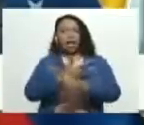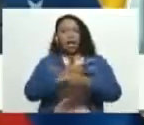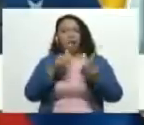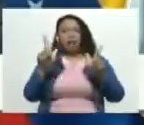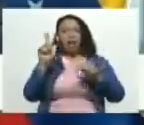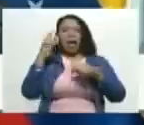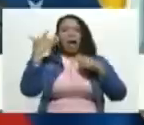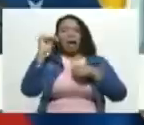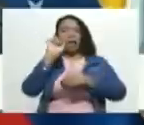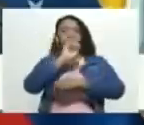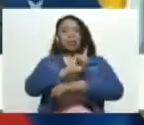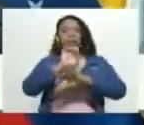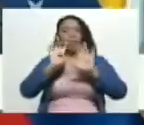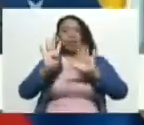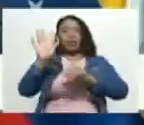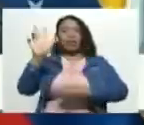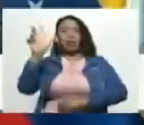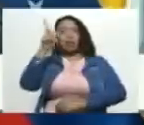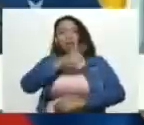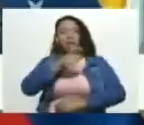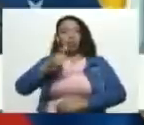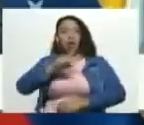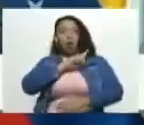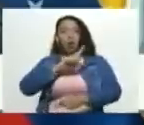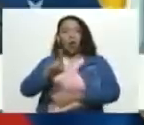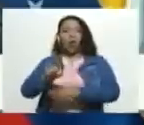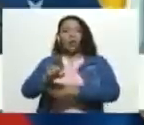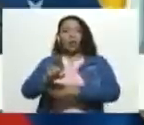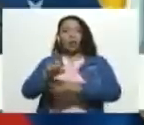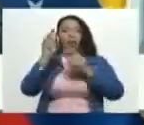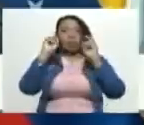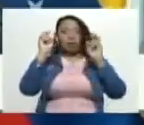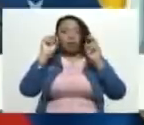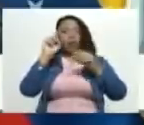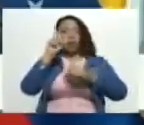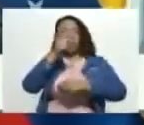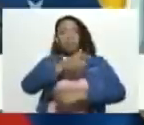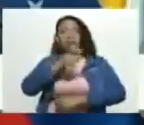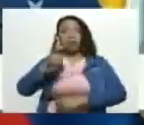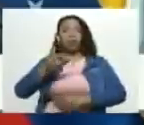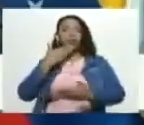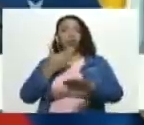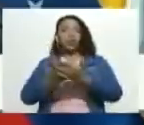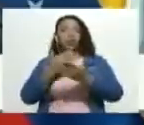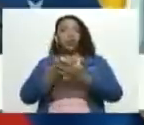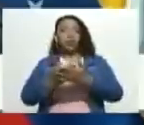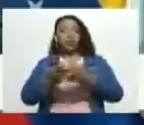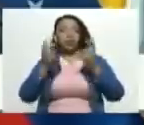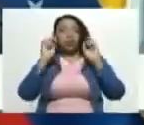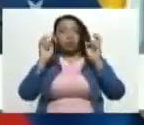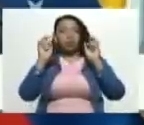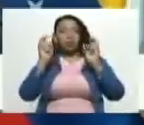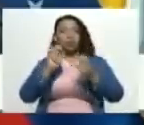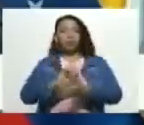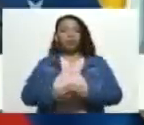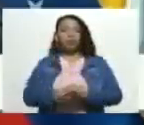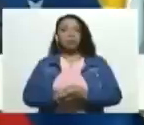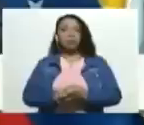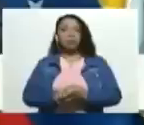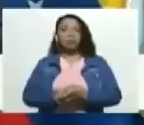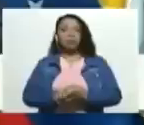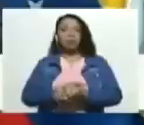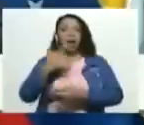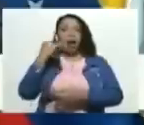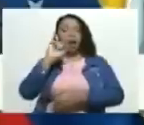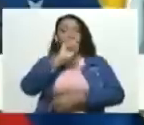193 personas con órdenes de aprehensión una persona con solicitud de extradición hay